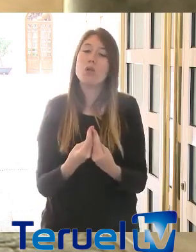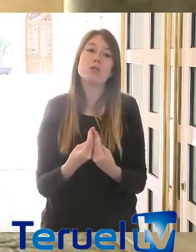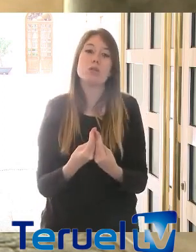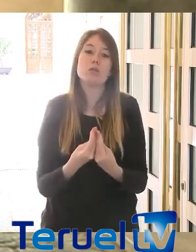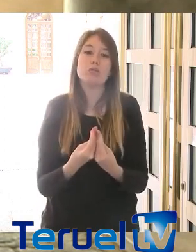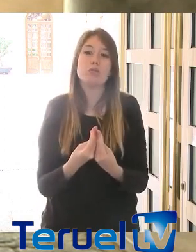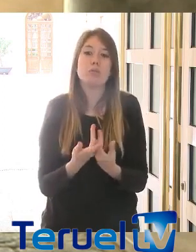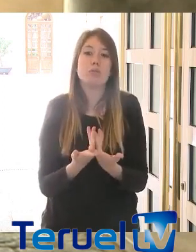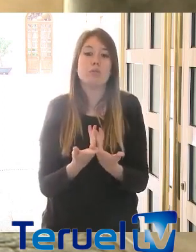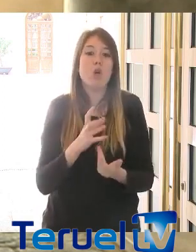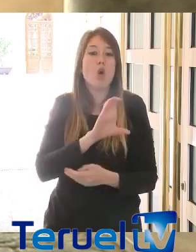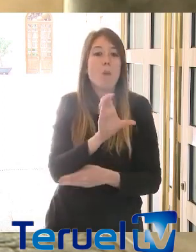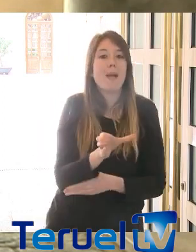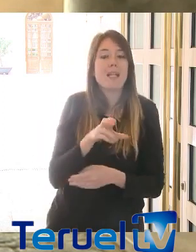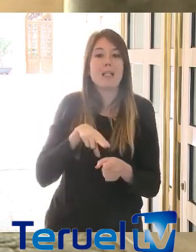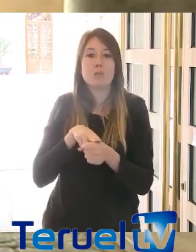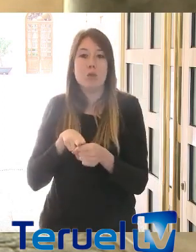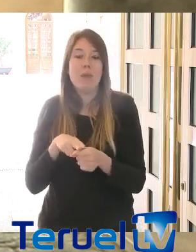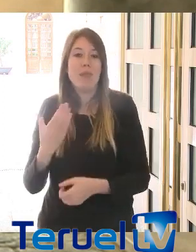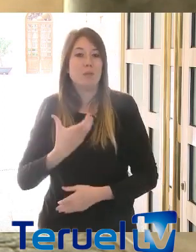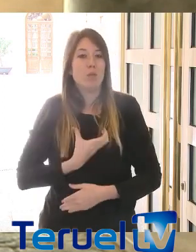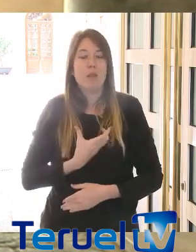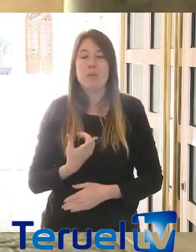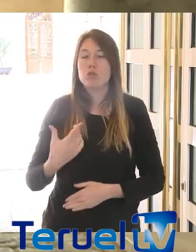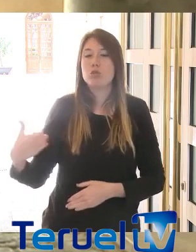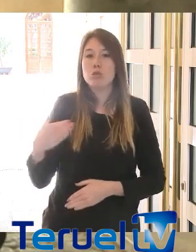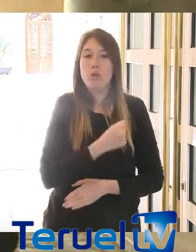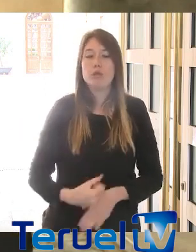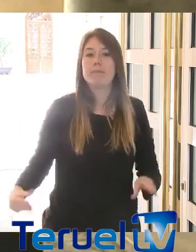desde los ayuntamientos, comarcas y provincias estaremos en la misma dirección.